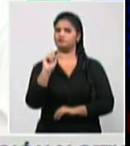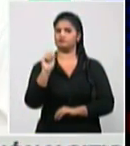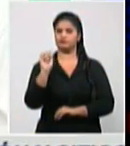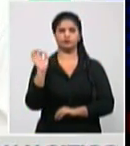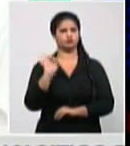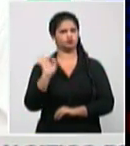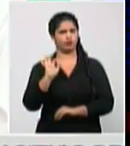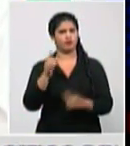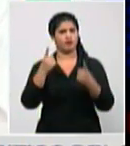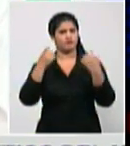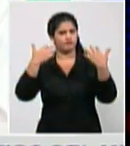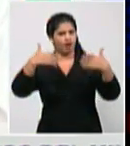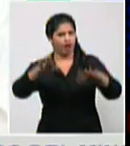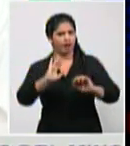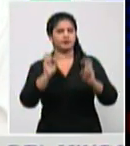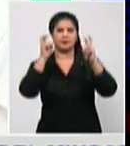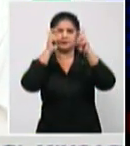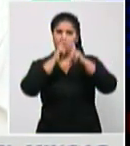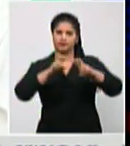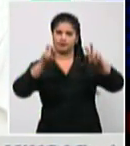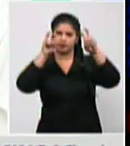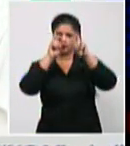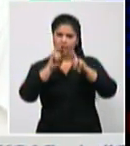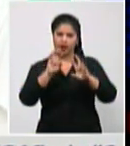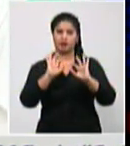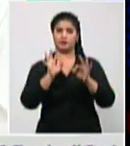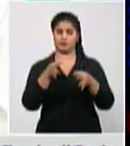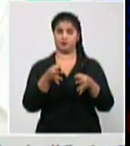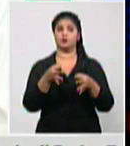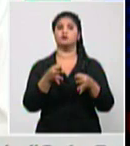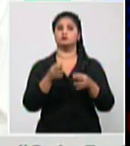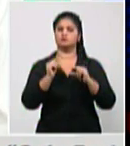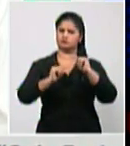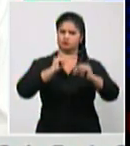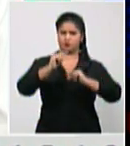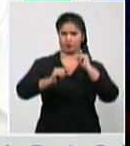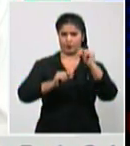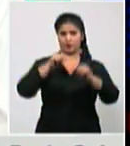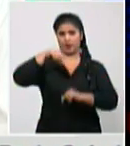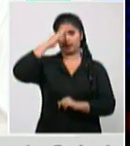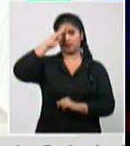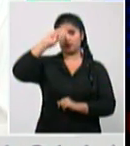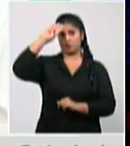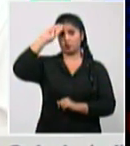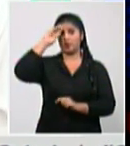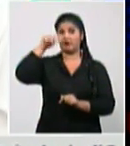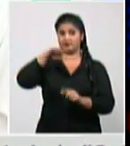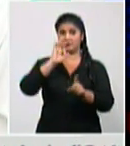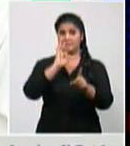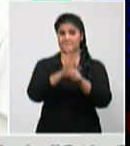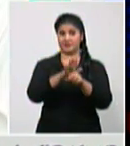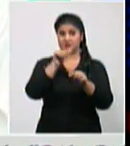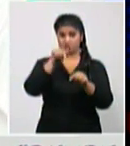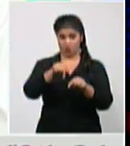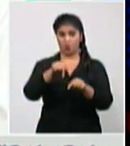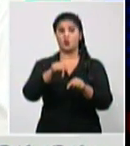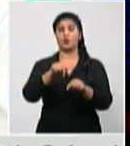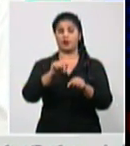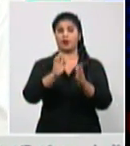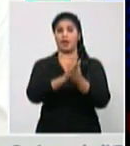cobertura de vacunas ni en el mundo y en Cuba se vienen haciendo los ensayos clínicos no tiene cura